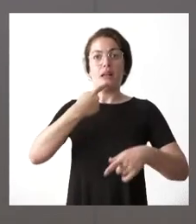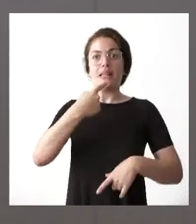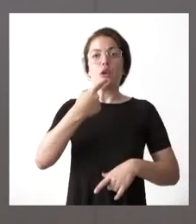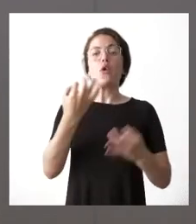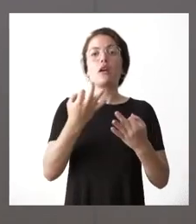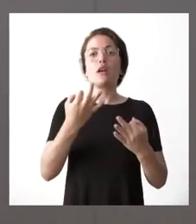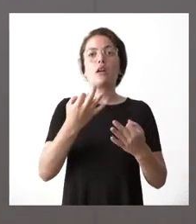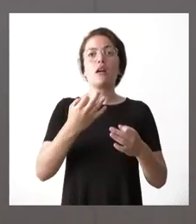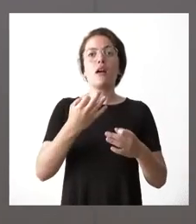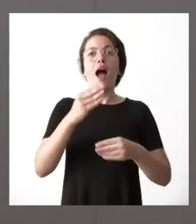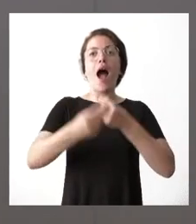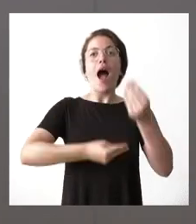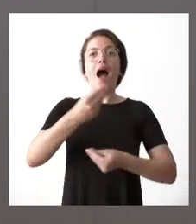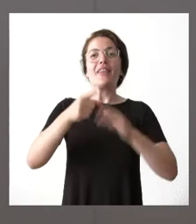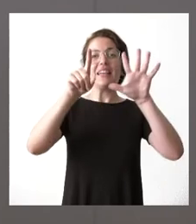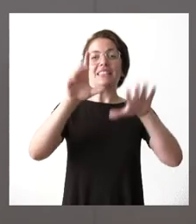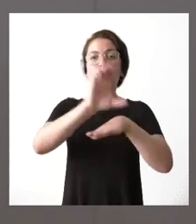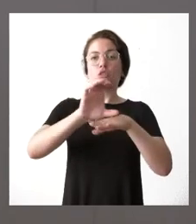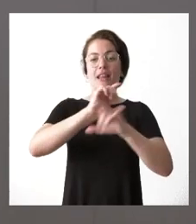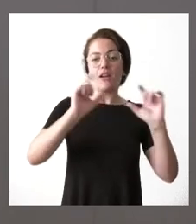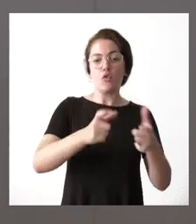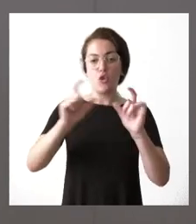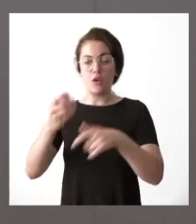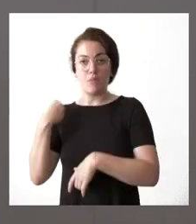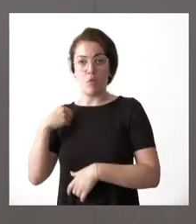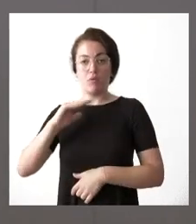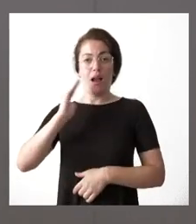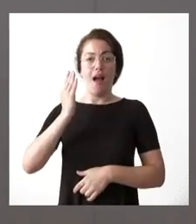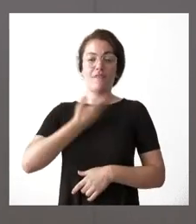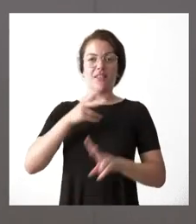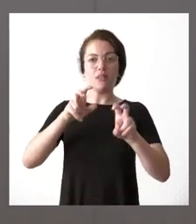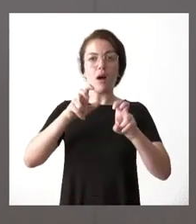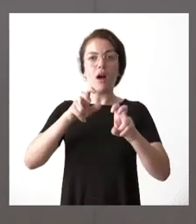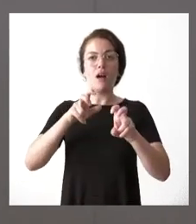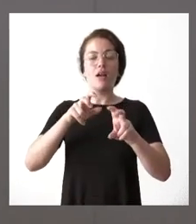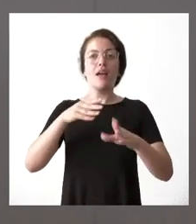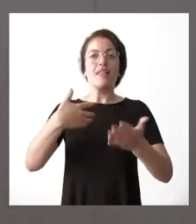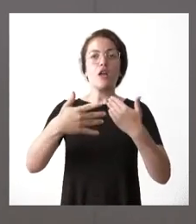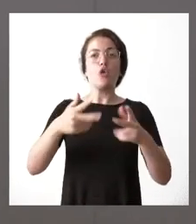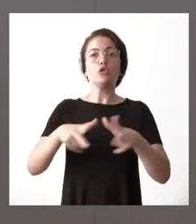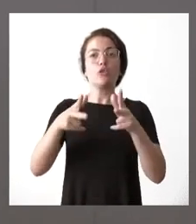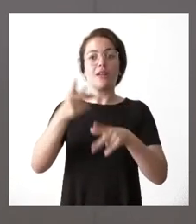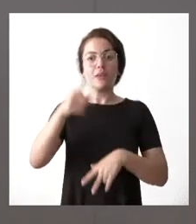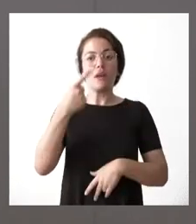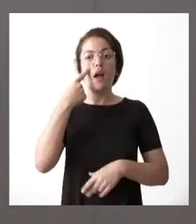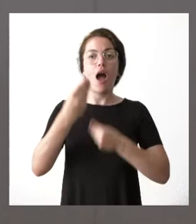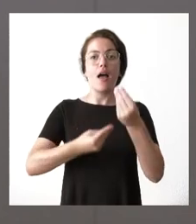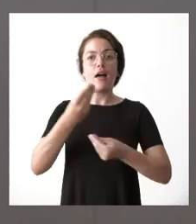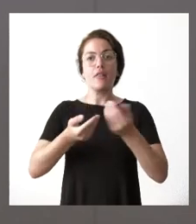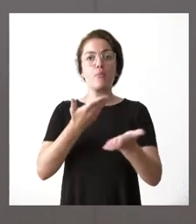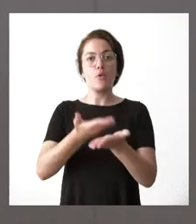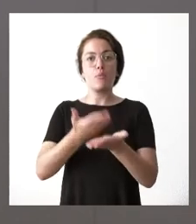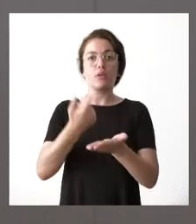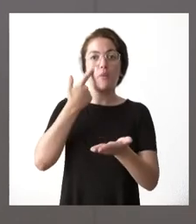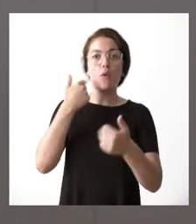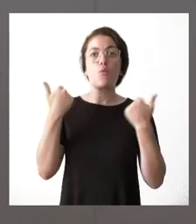consejerías afectadas en el ámbito del diálogo social y proceder a trabajar en torno a lo que pueden ser nuestras propuestas en torno a estos acuerdos